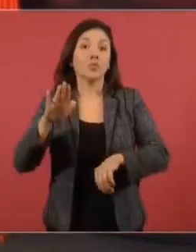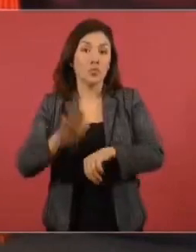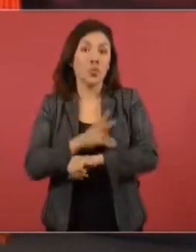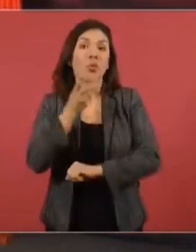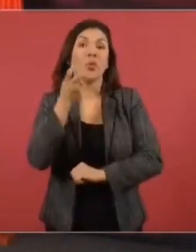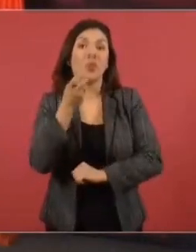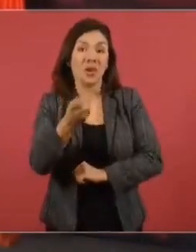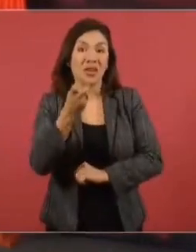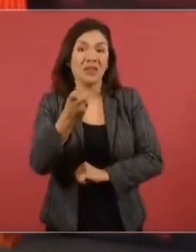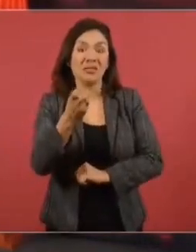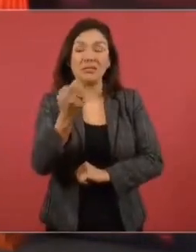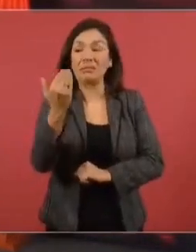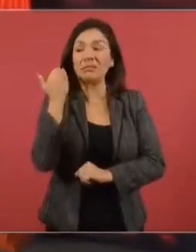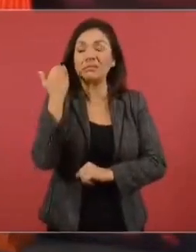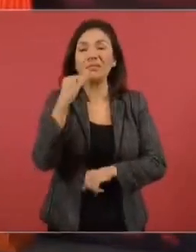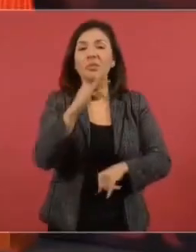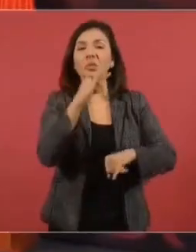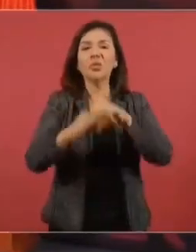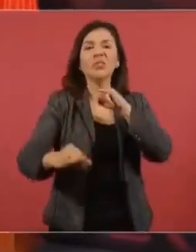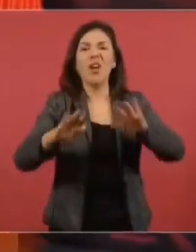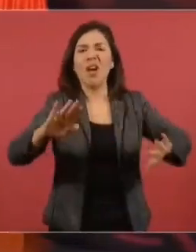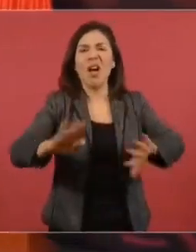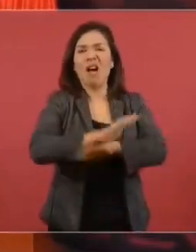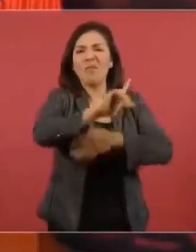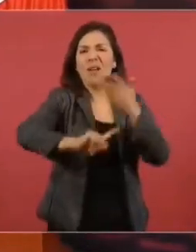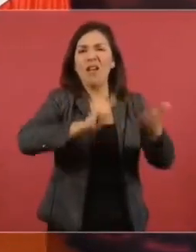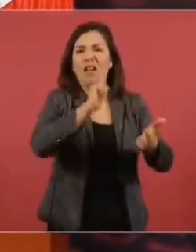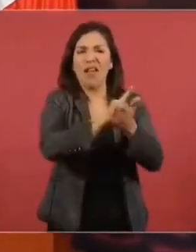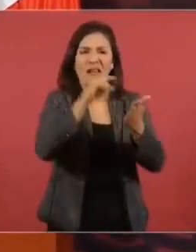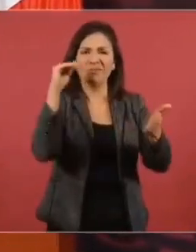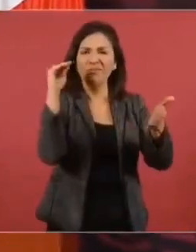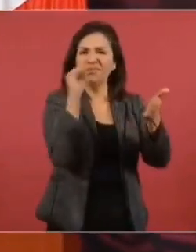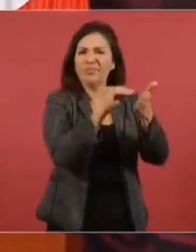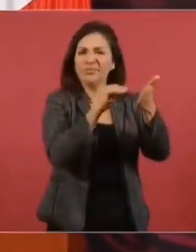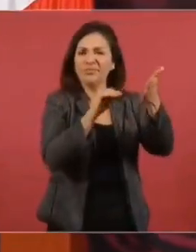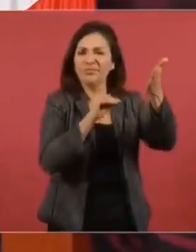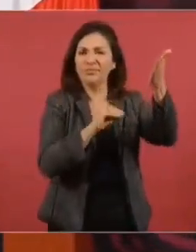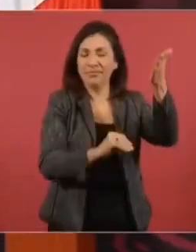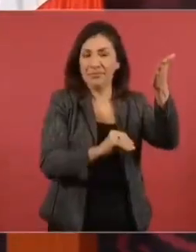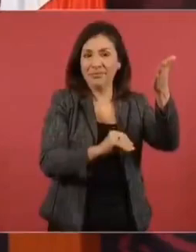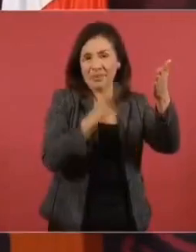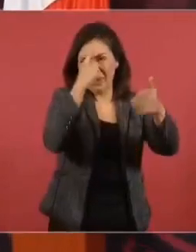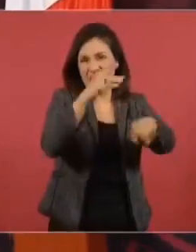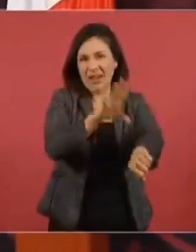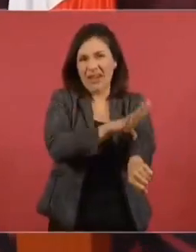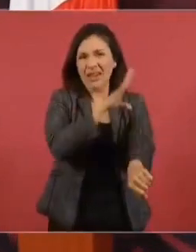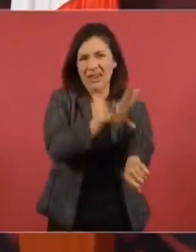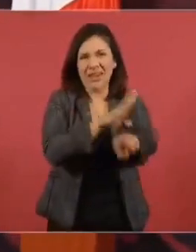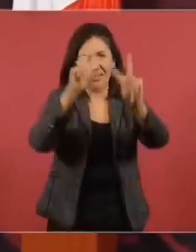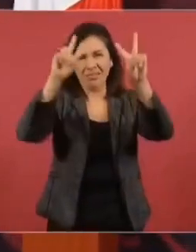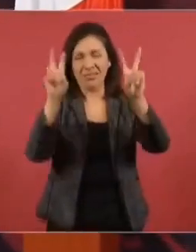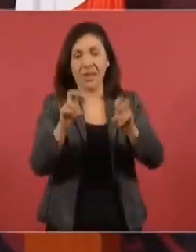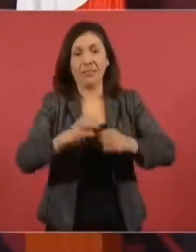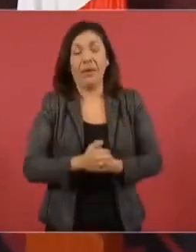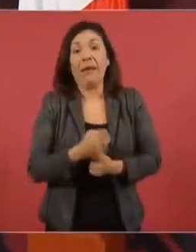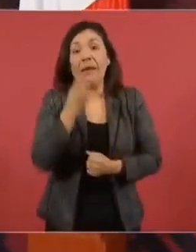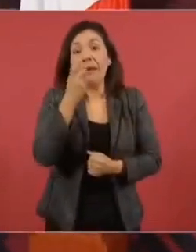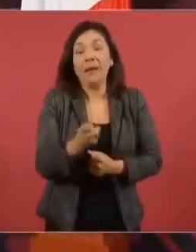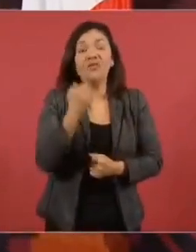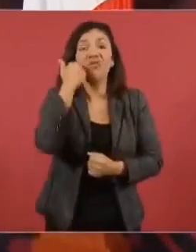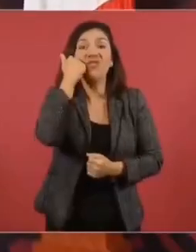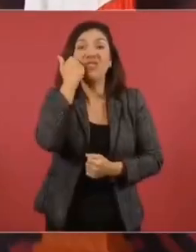reforma energética, ese era el